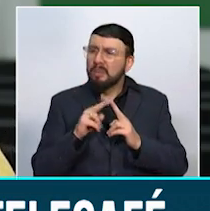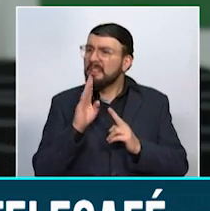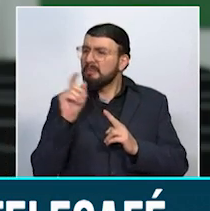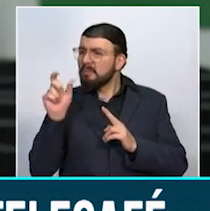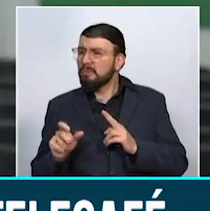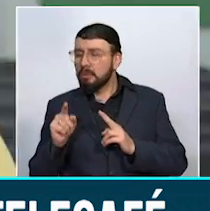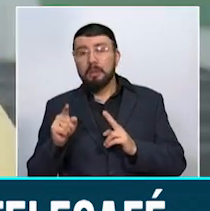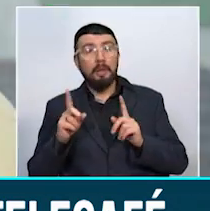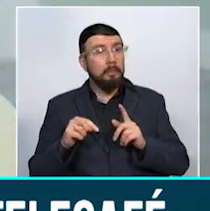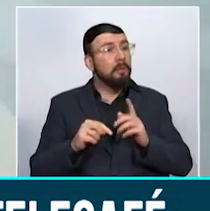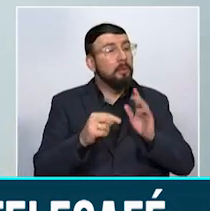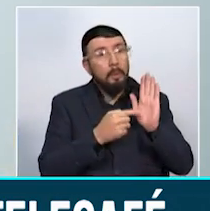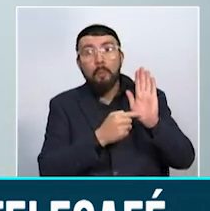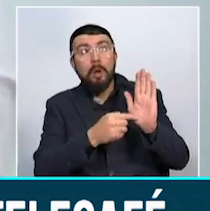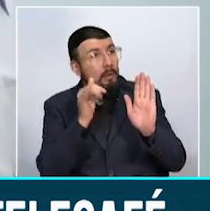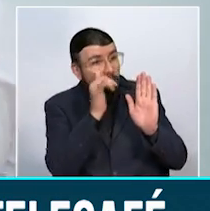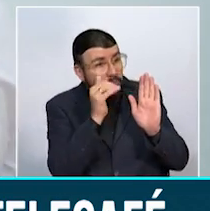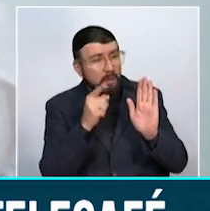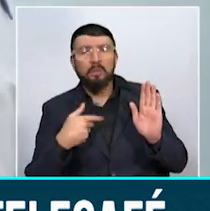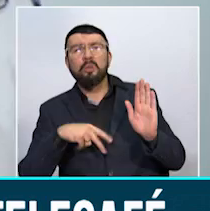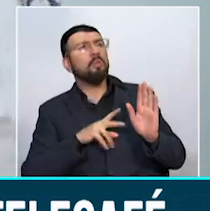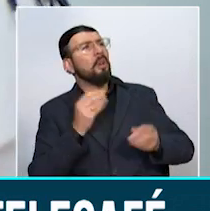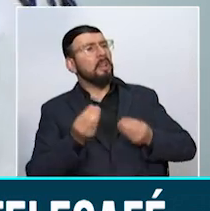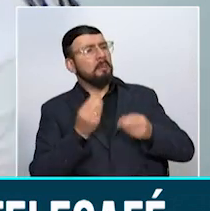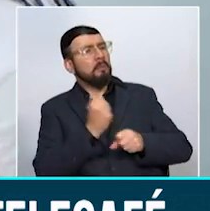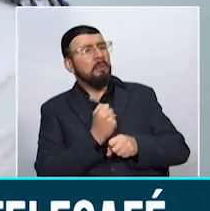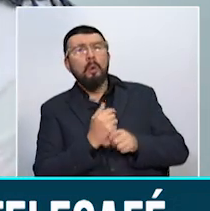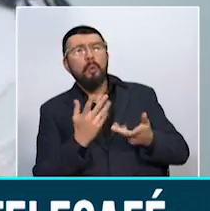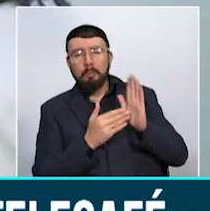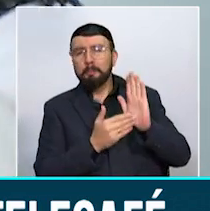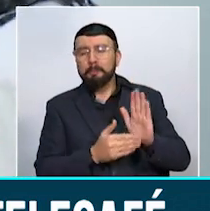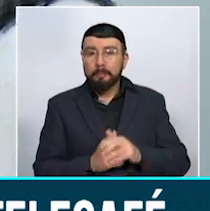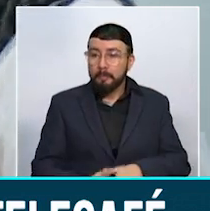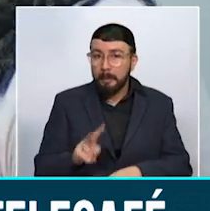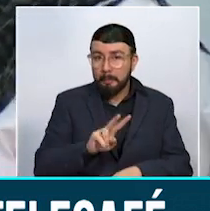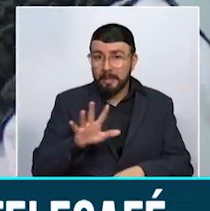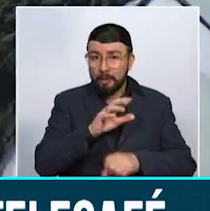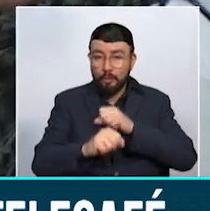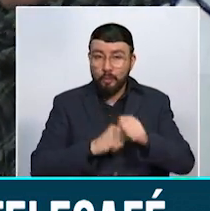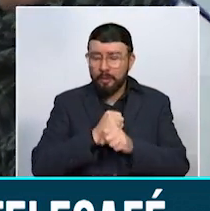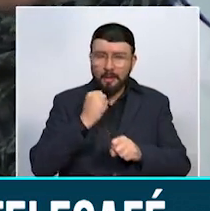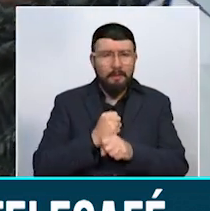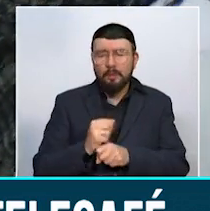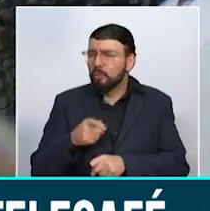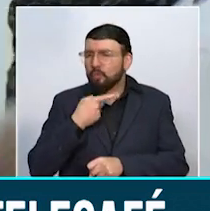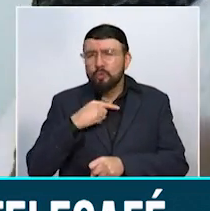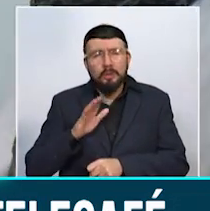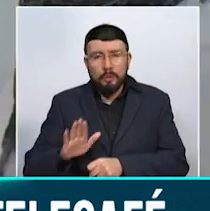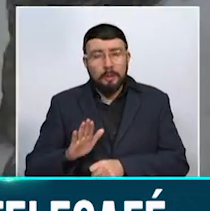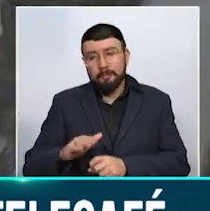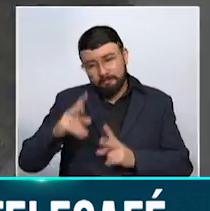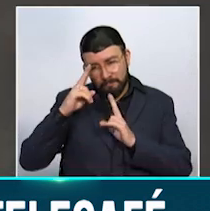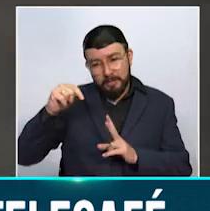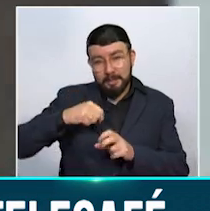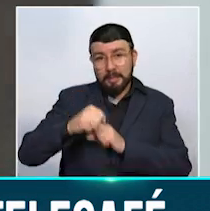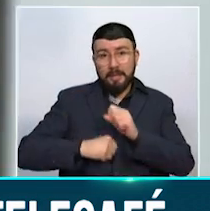dar a conocer también con las imágenes, que es lo que hace uno como es su trabajo. 25 años trabajando, lo que le apasiona le ha dado el honor de ser este año el